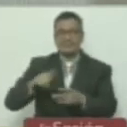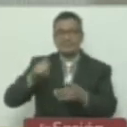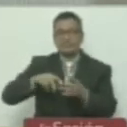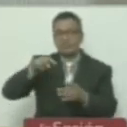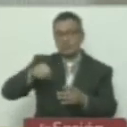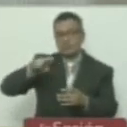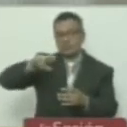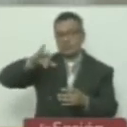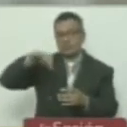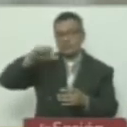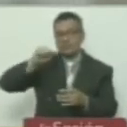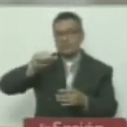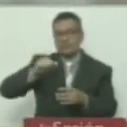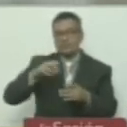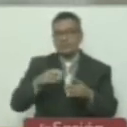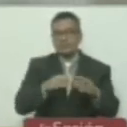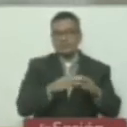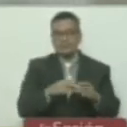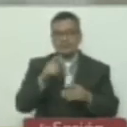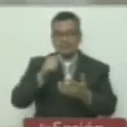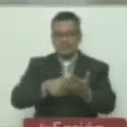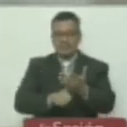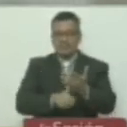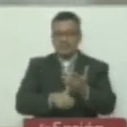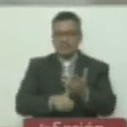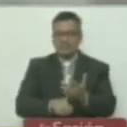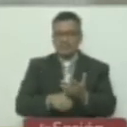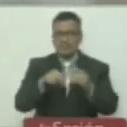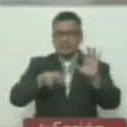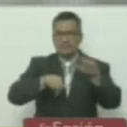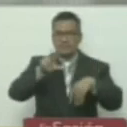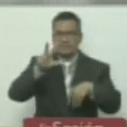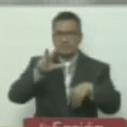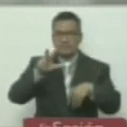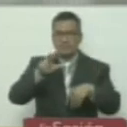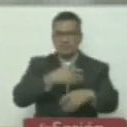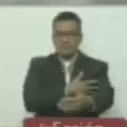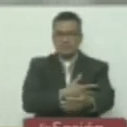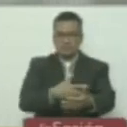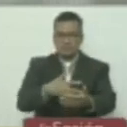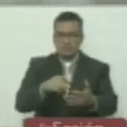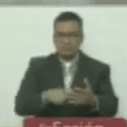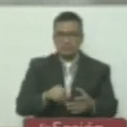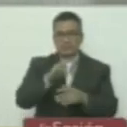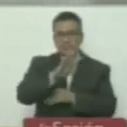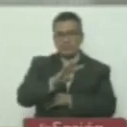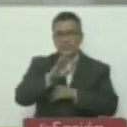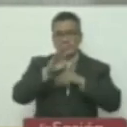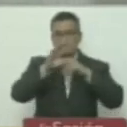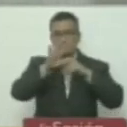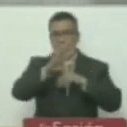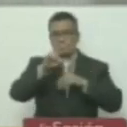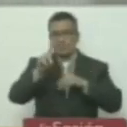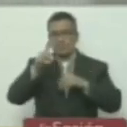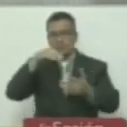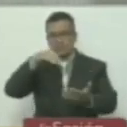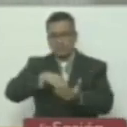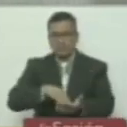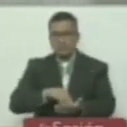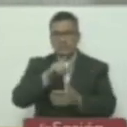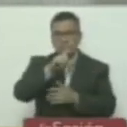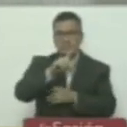María Yanix Abogado Méndez, titular de la cédula de identidad número 13.451